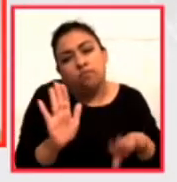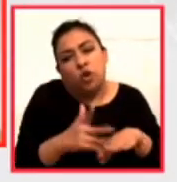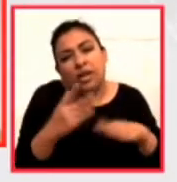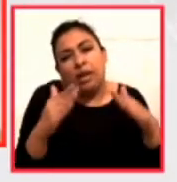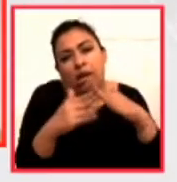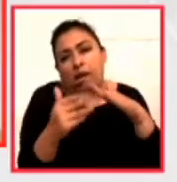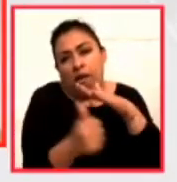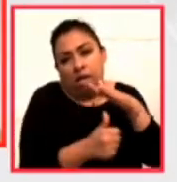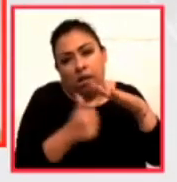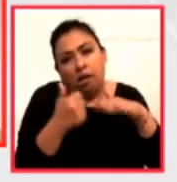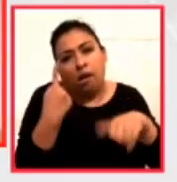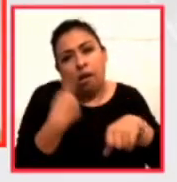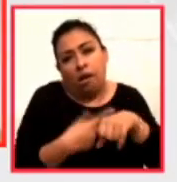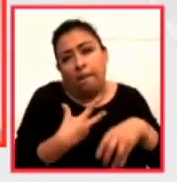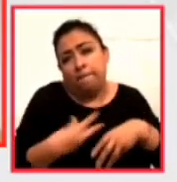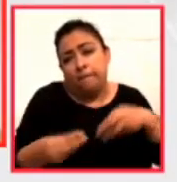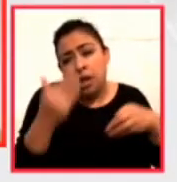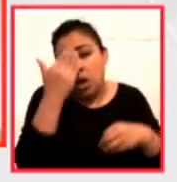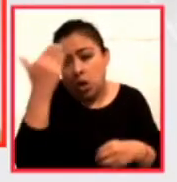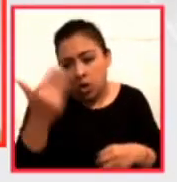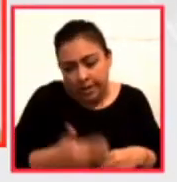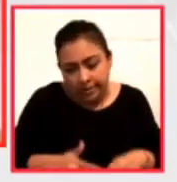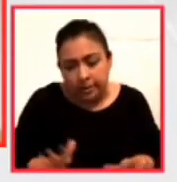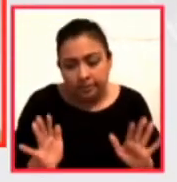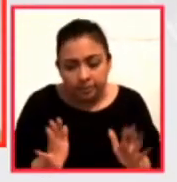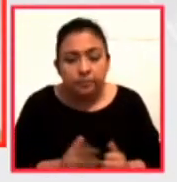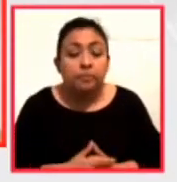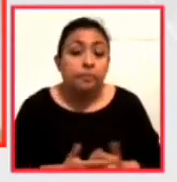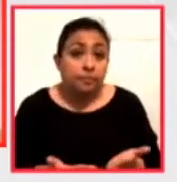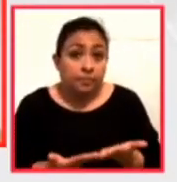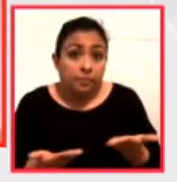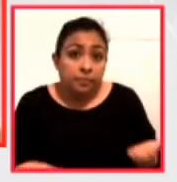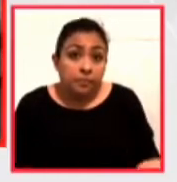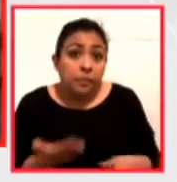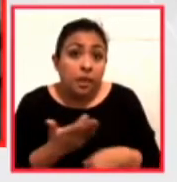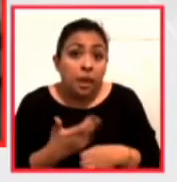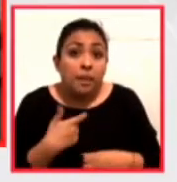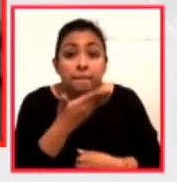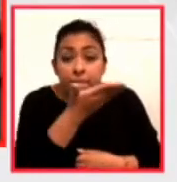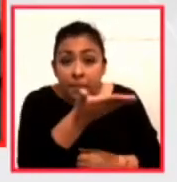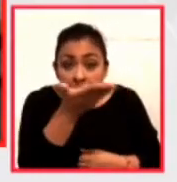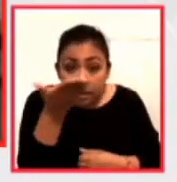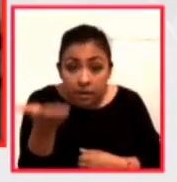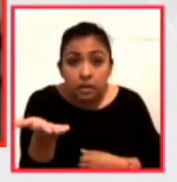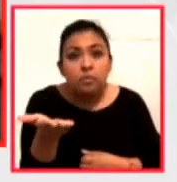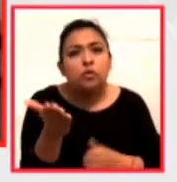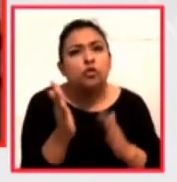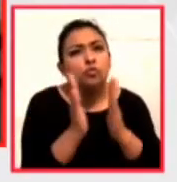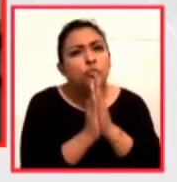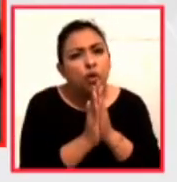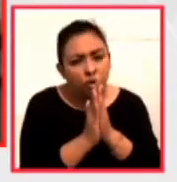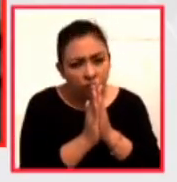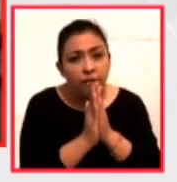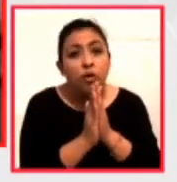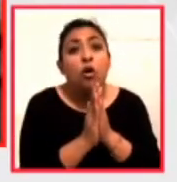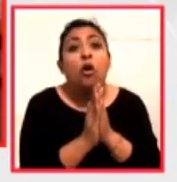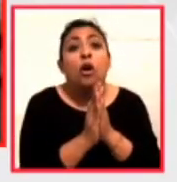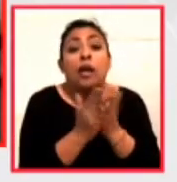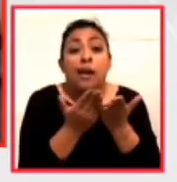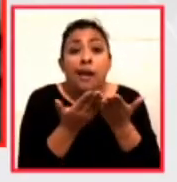esta terrible enfermedad. Por lo pronto, pedirles a ustedes que por favor acudan en